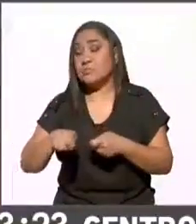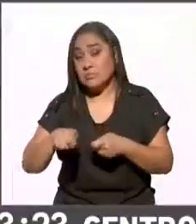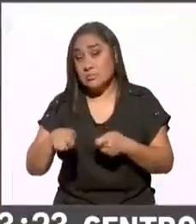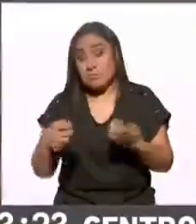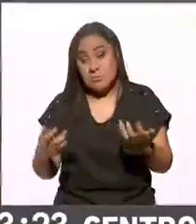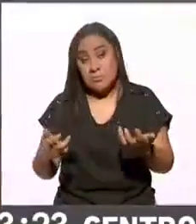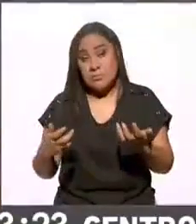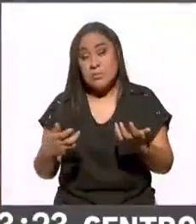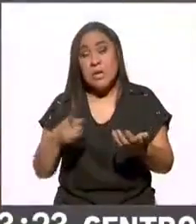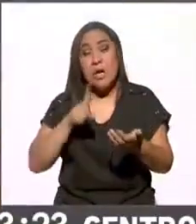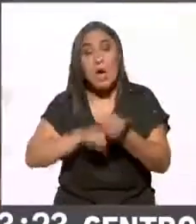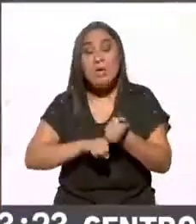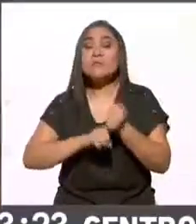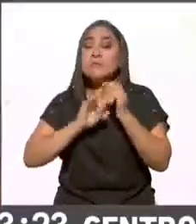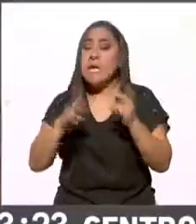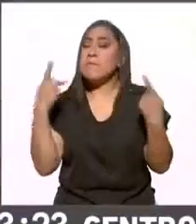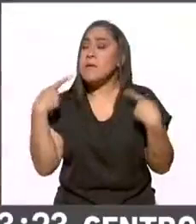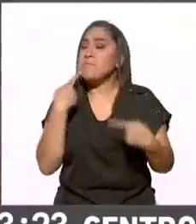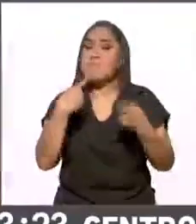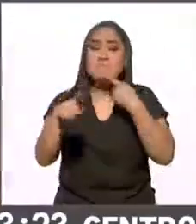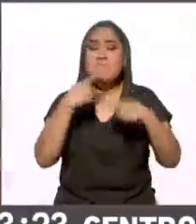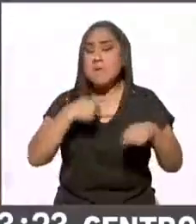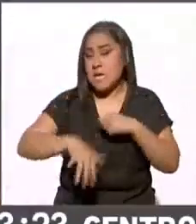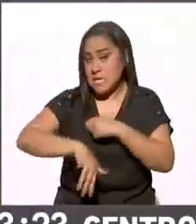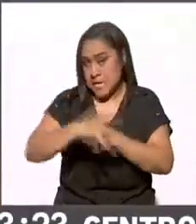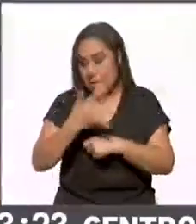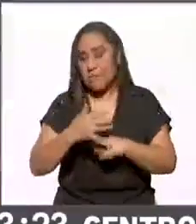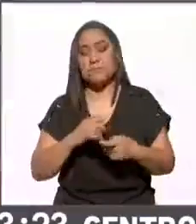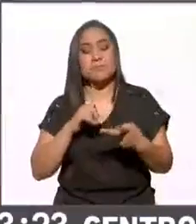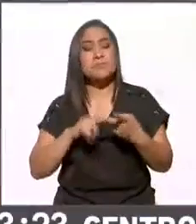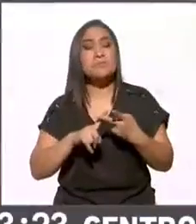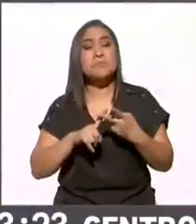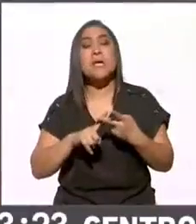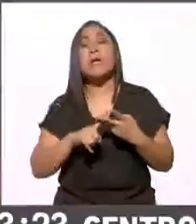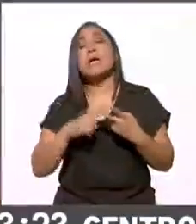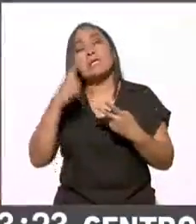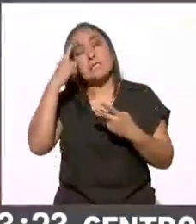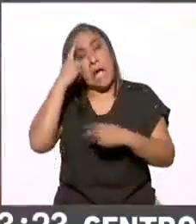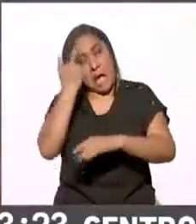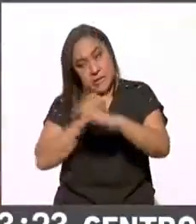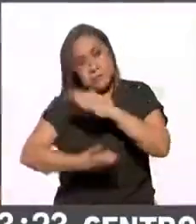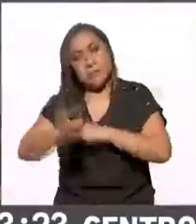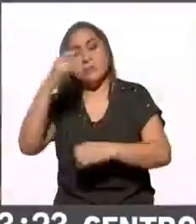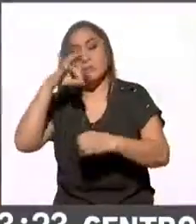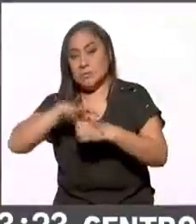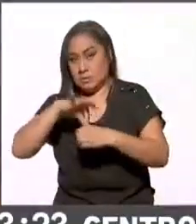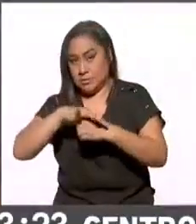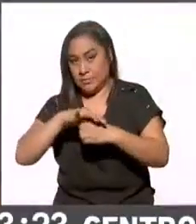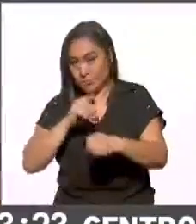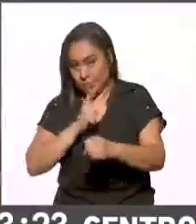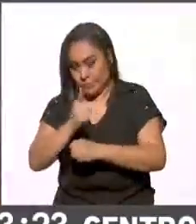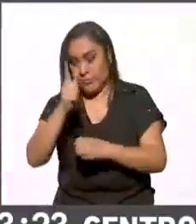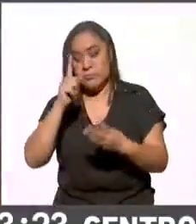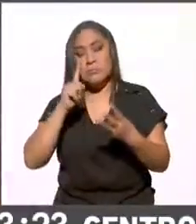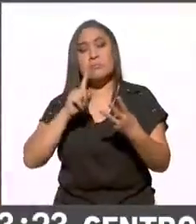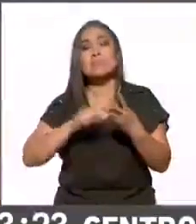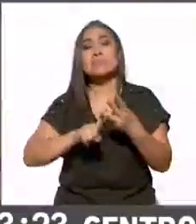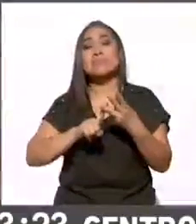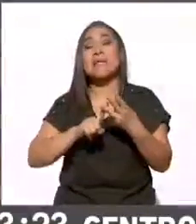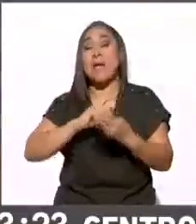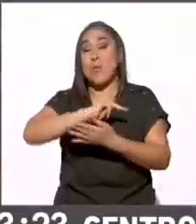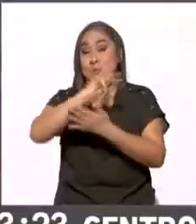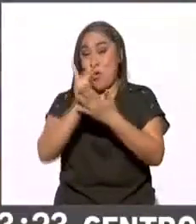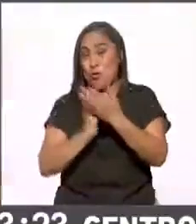denuncias, la compra de votos y la suspensión de beneficios en los